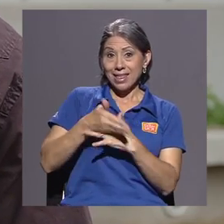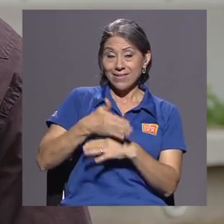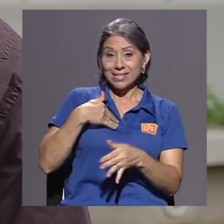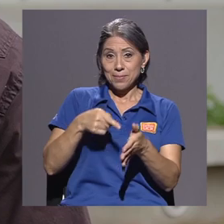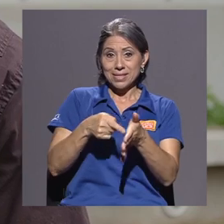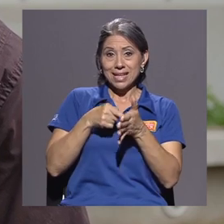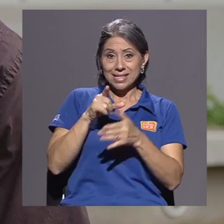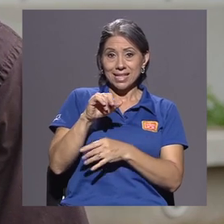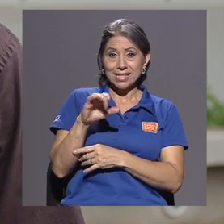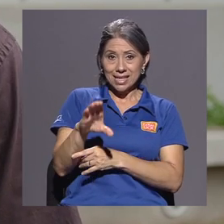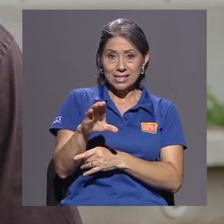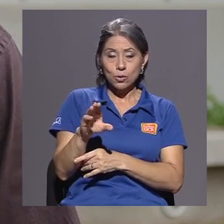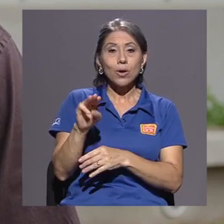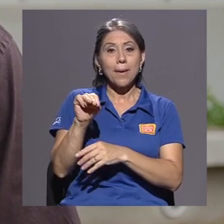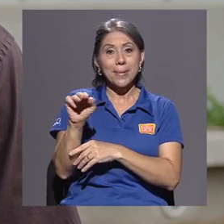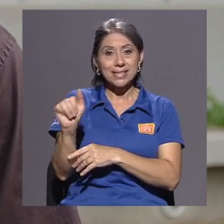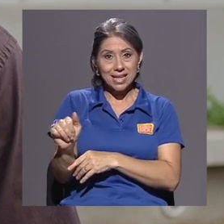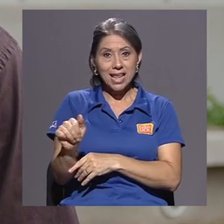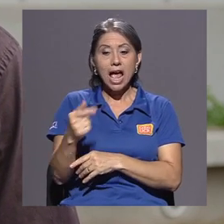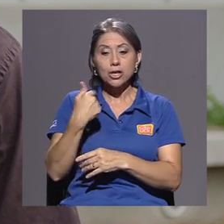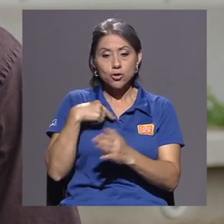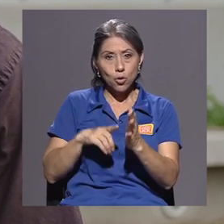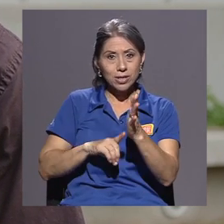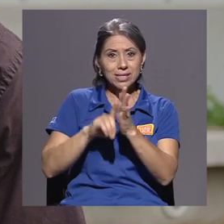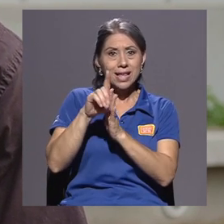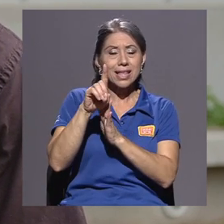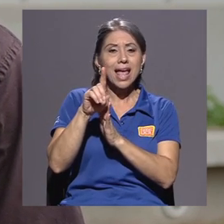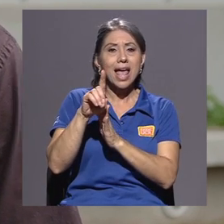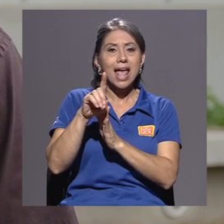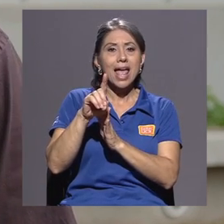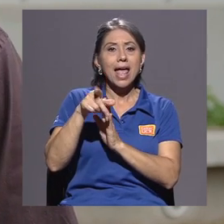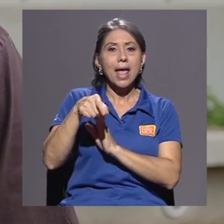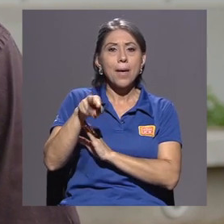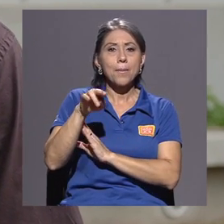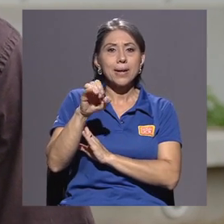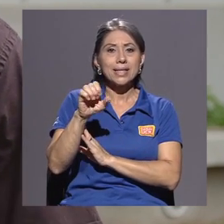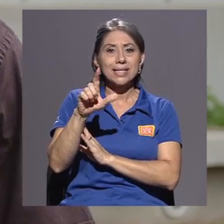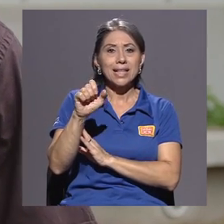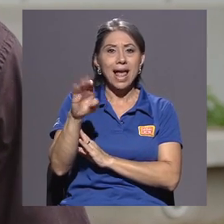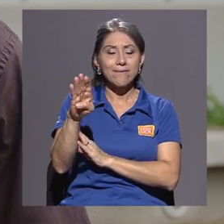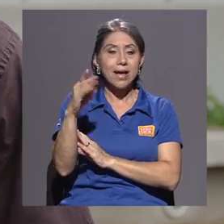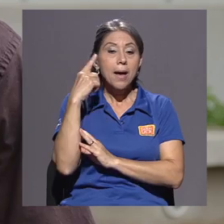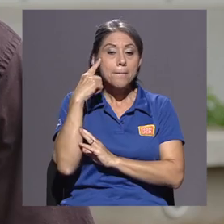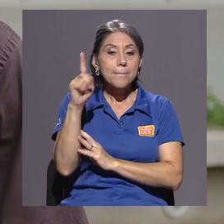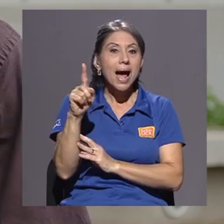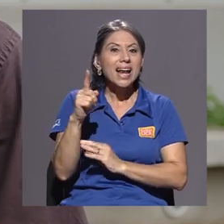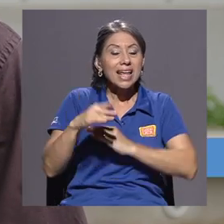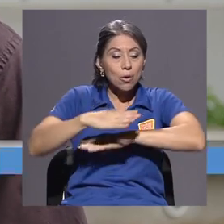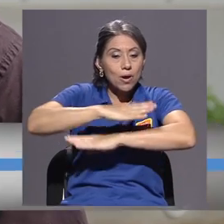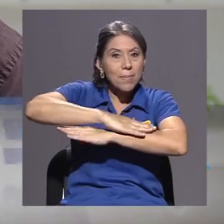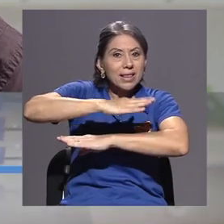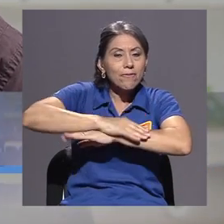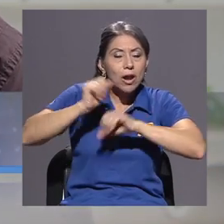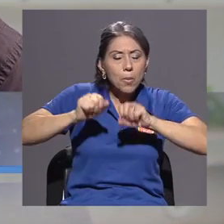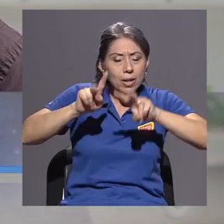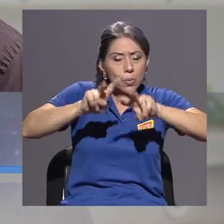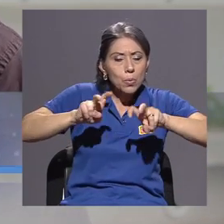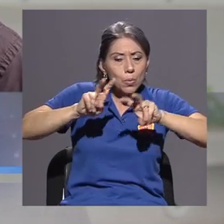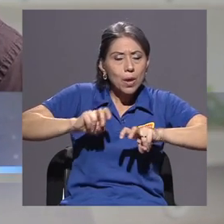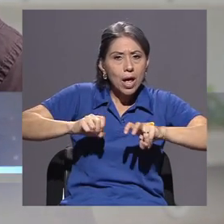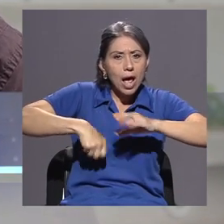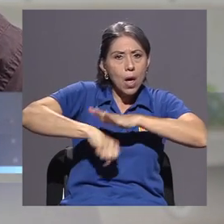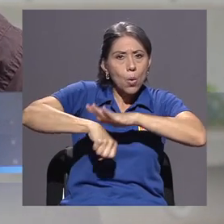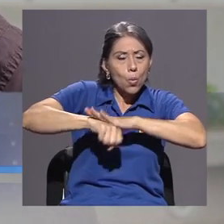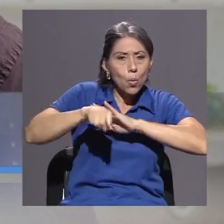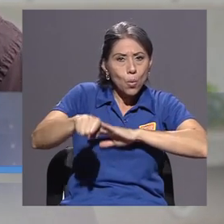tesis de licenciatura y la maestría, porque era el algoritmo de rastro de jugadores de fútbol, con una plataforma. Esto de la plataforma consiste no solo en el